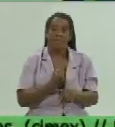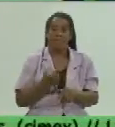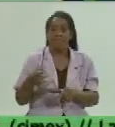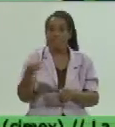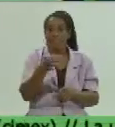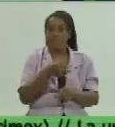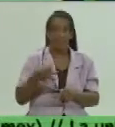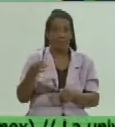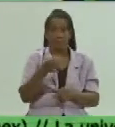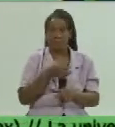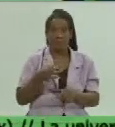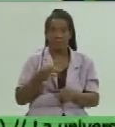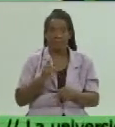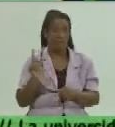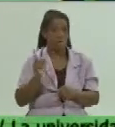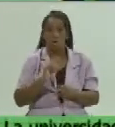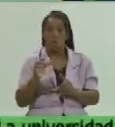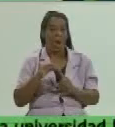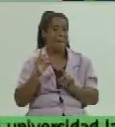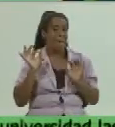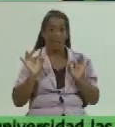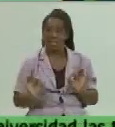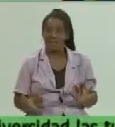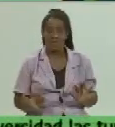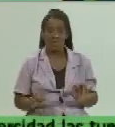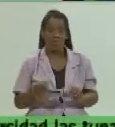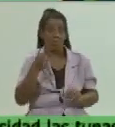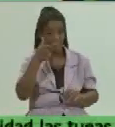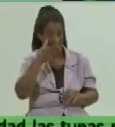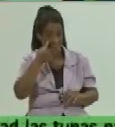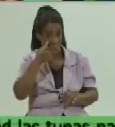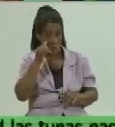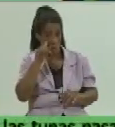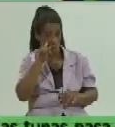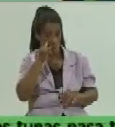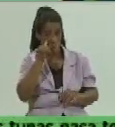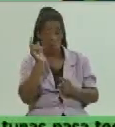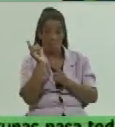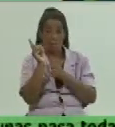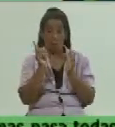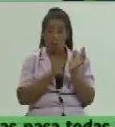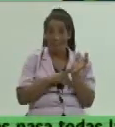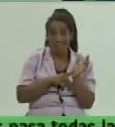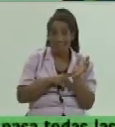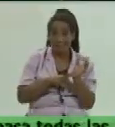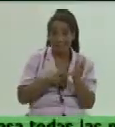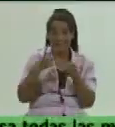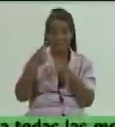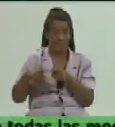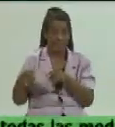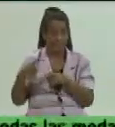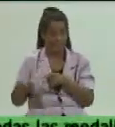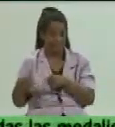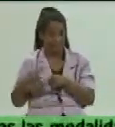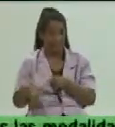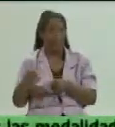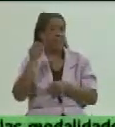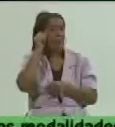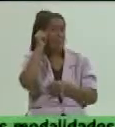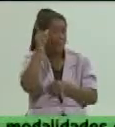específico veíamos ahí los reportajes de Puerto Padre hay varias experiencias que en lo sucesivo podemos nosotros